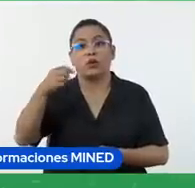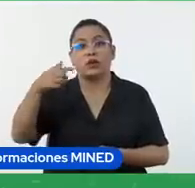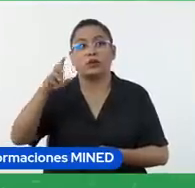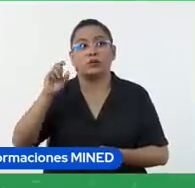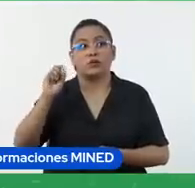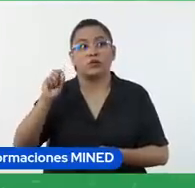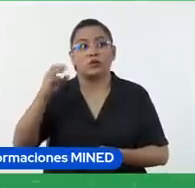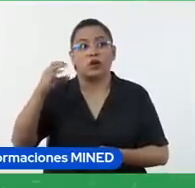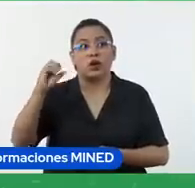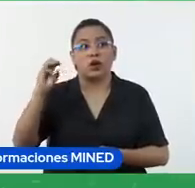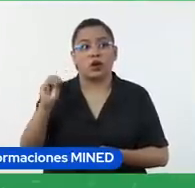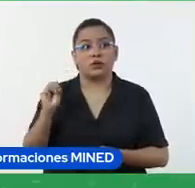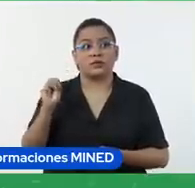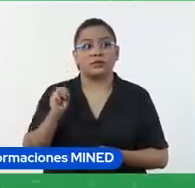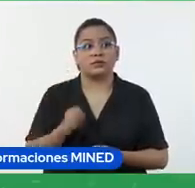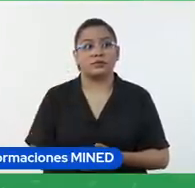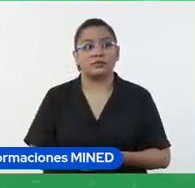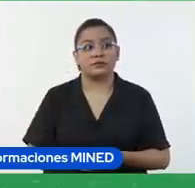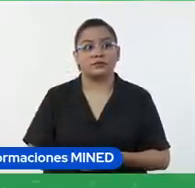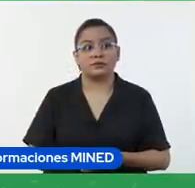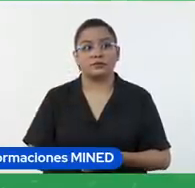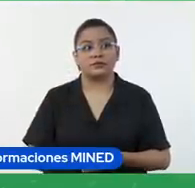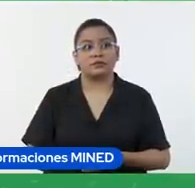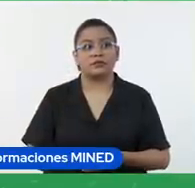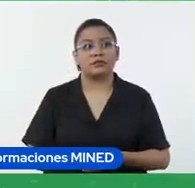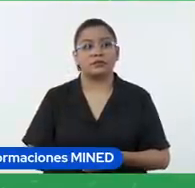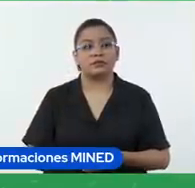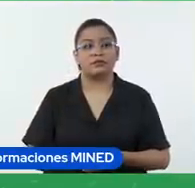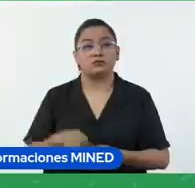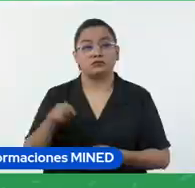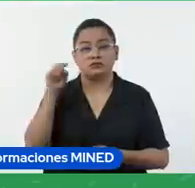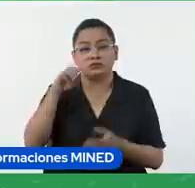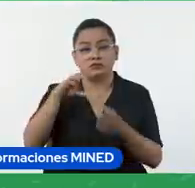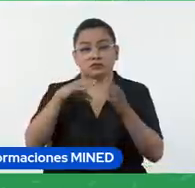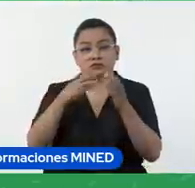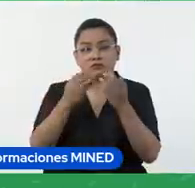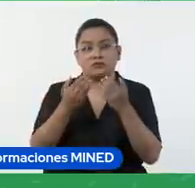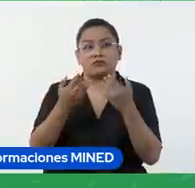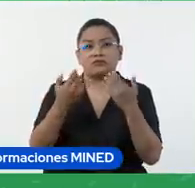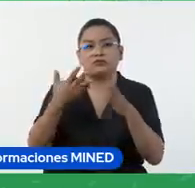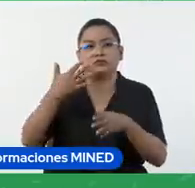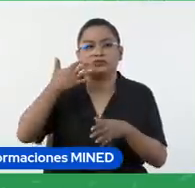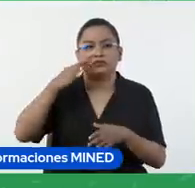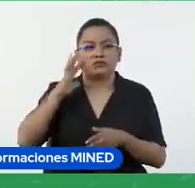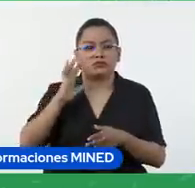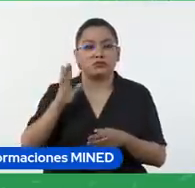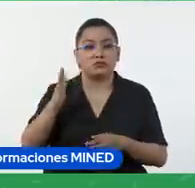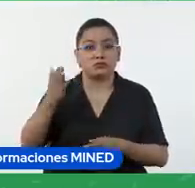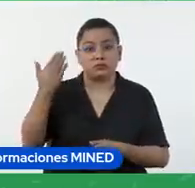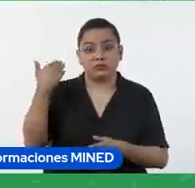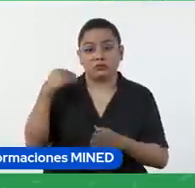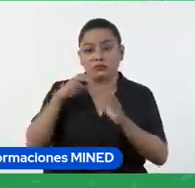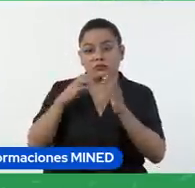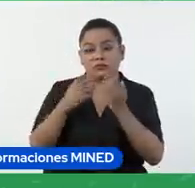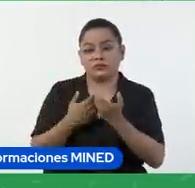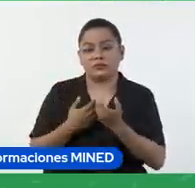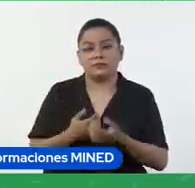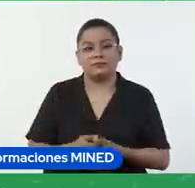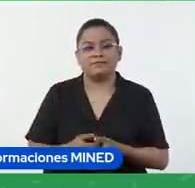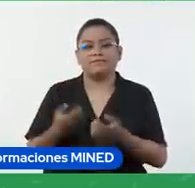Esta clase ya la utilicé como ejemplo en un webinar anterior, así que le voy a dar continuidad.